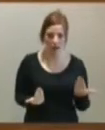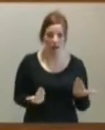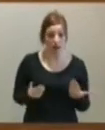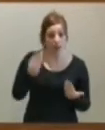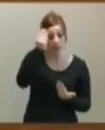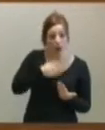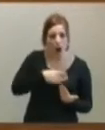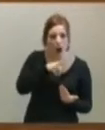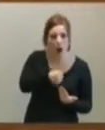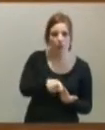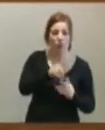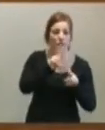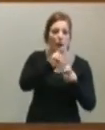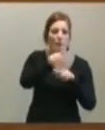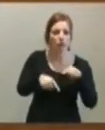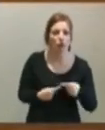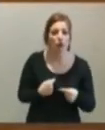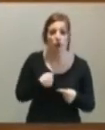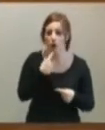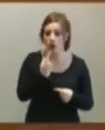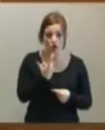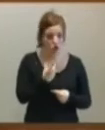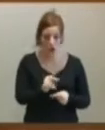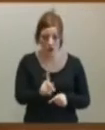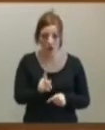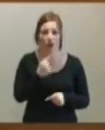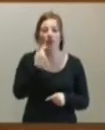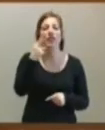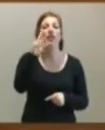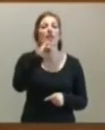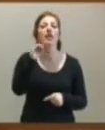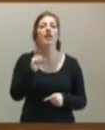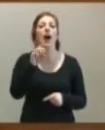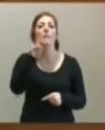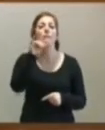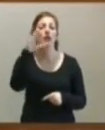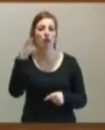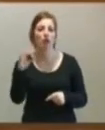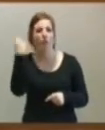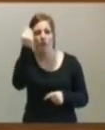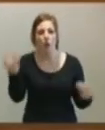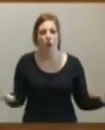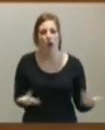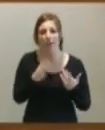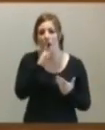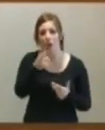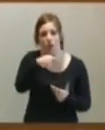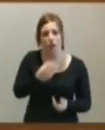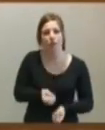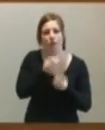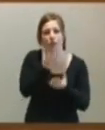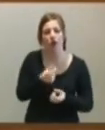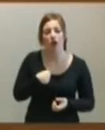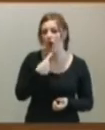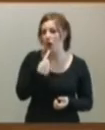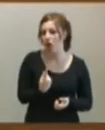de que presupuestariamente, pero como yo ya le digo, y no lo digo yo, lo dice Noel Zapico, no hay razones económicas, me parece que esta urgencia que ustedes manifiestan ahora, porque ya le digo que